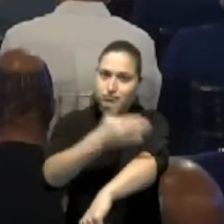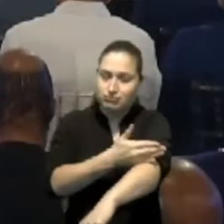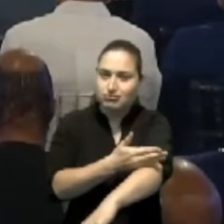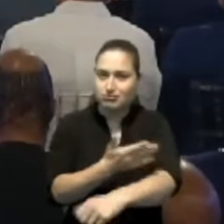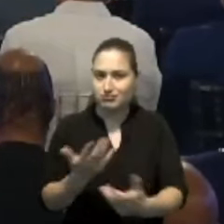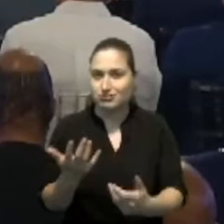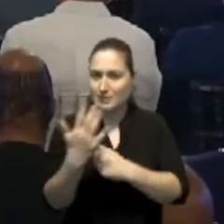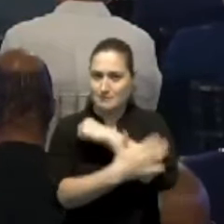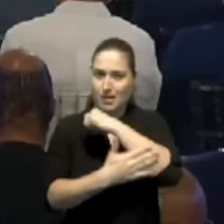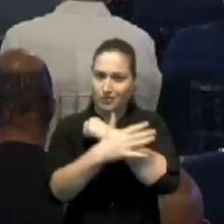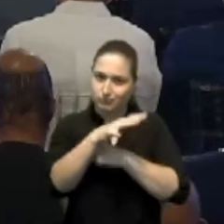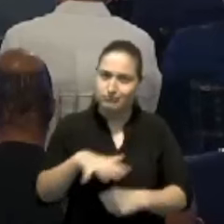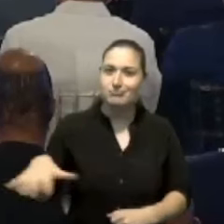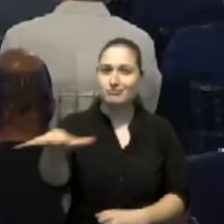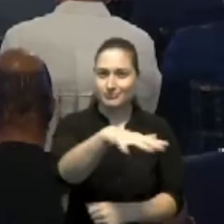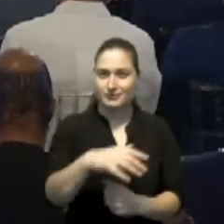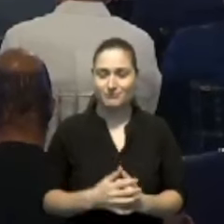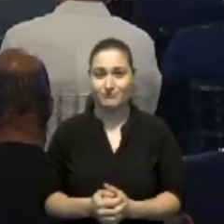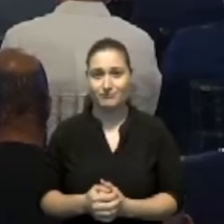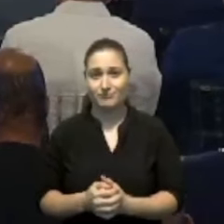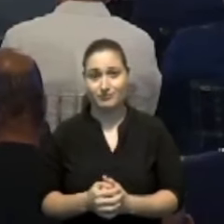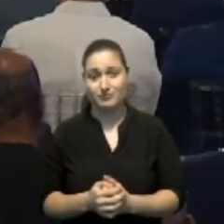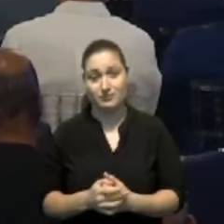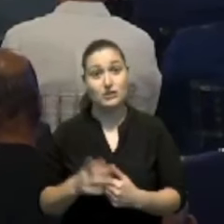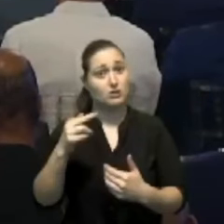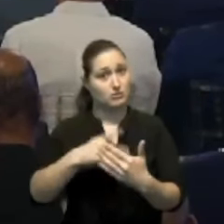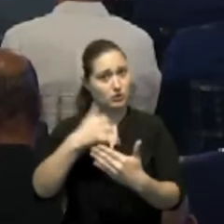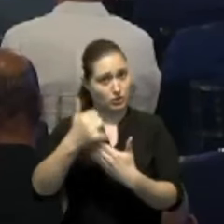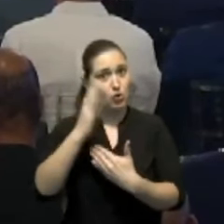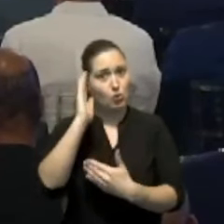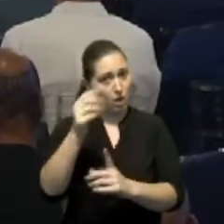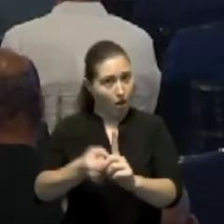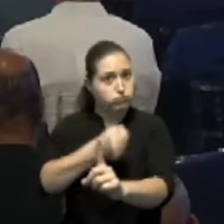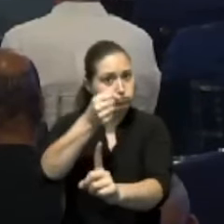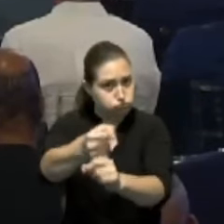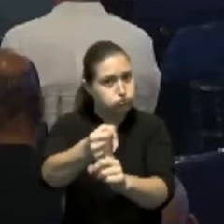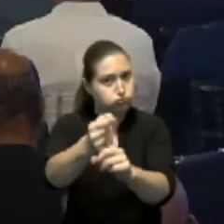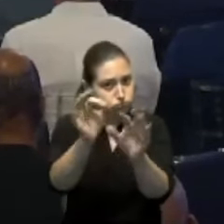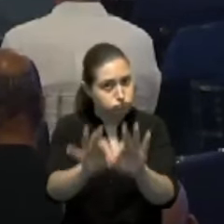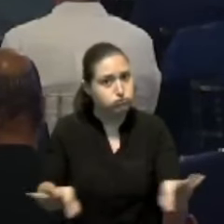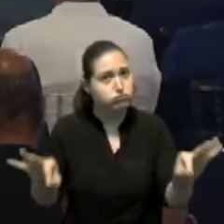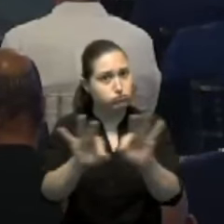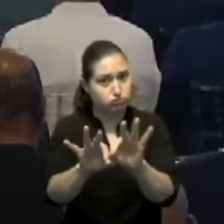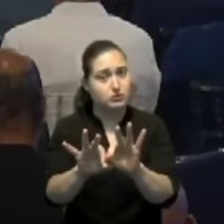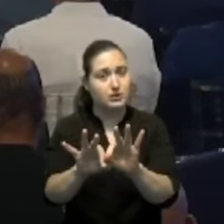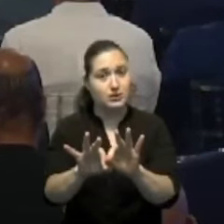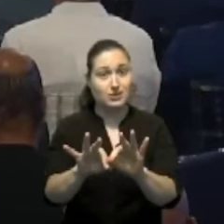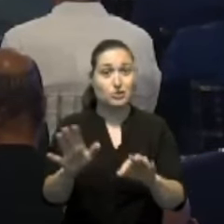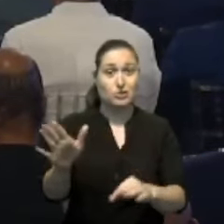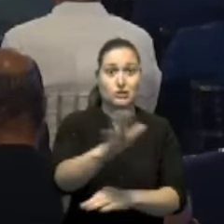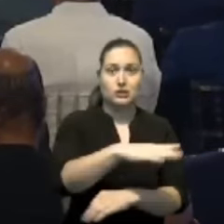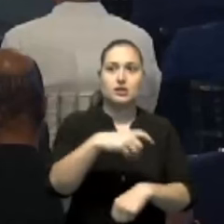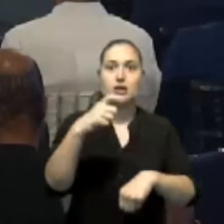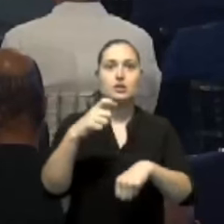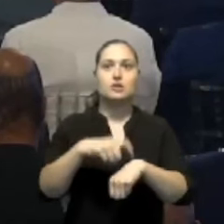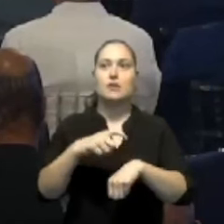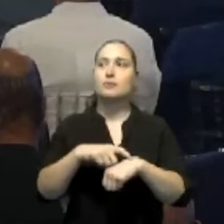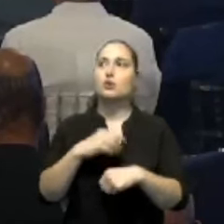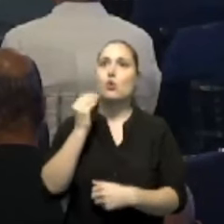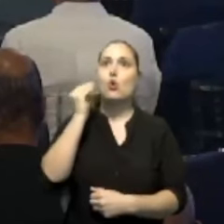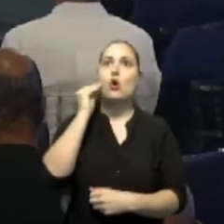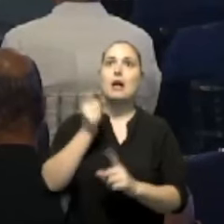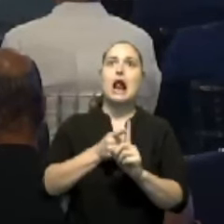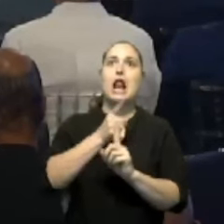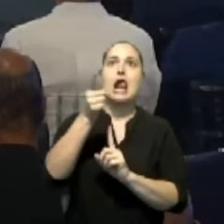en todo el país. Estos proyectos tienen un impacto sustancial en la disminución del tiempo promedio de desplazamiento de las